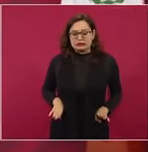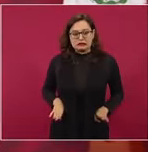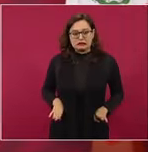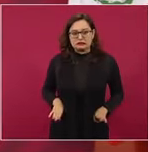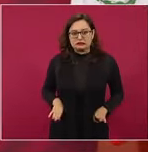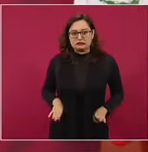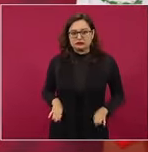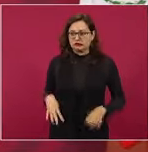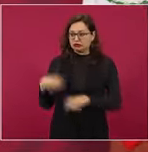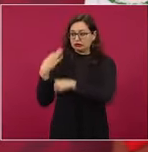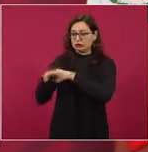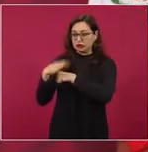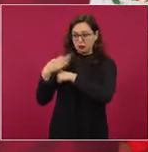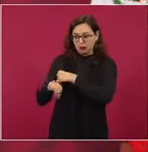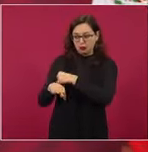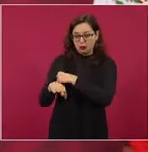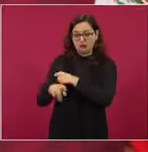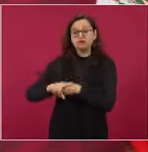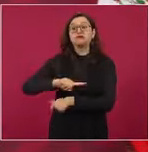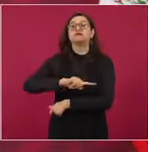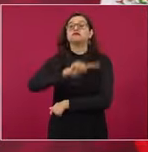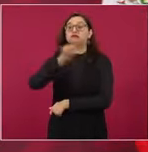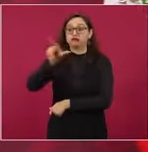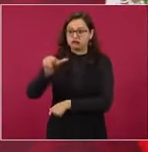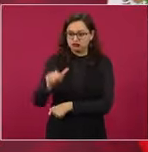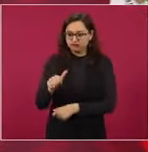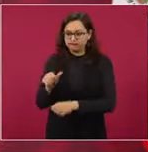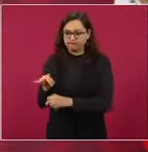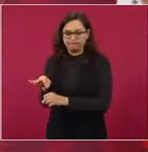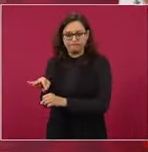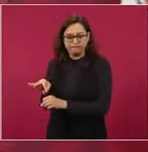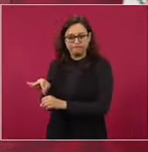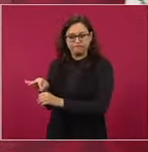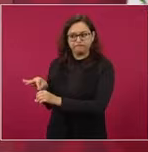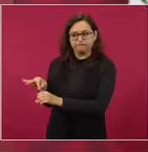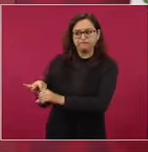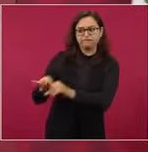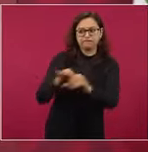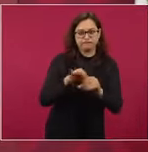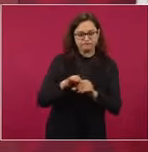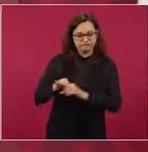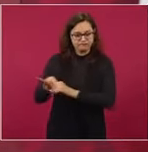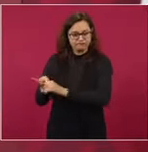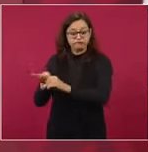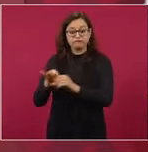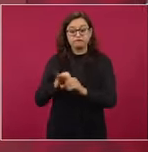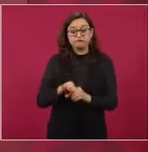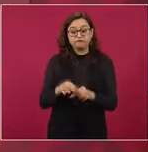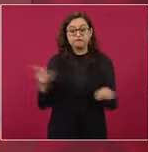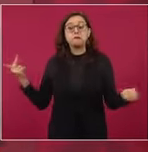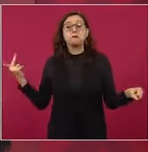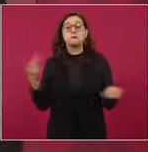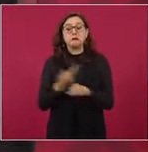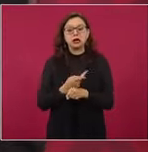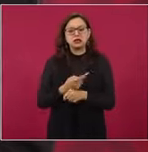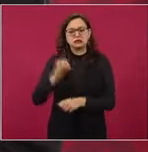y viene la elección al año y los indígenas